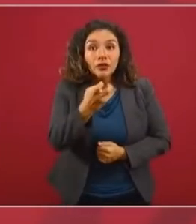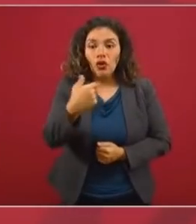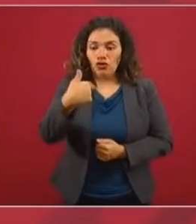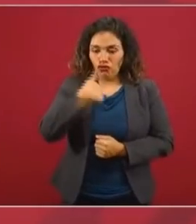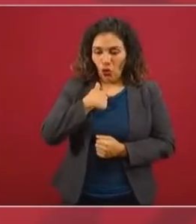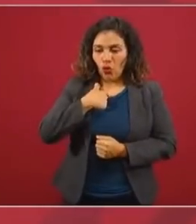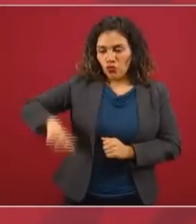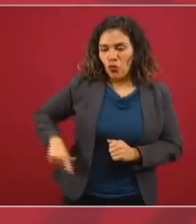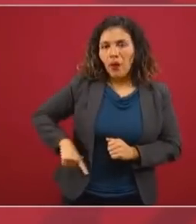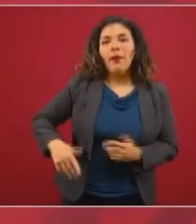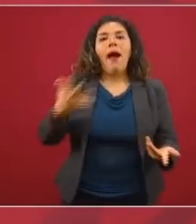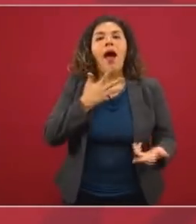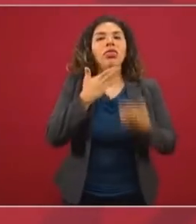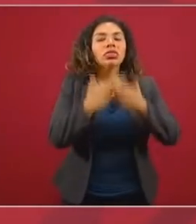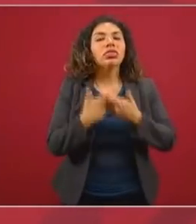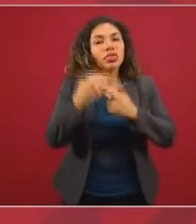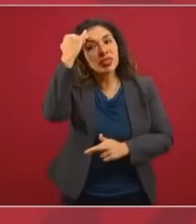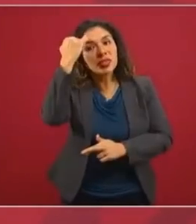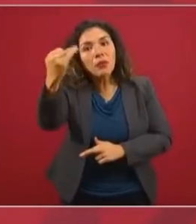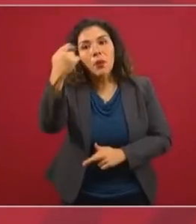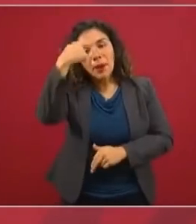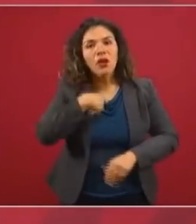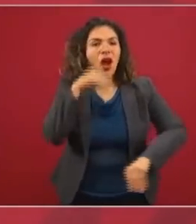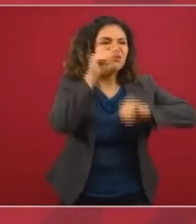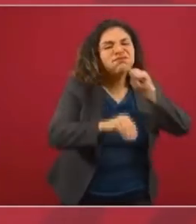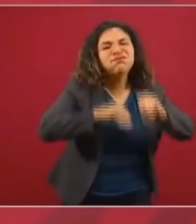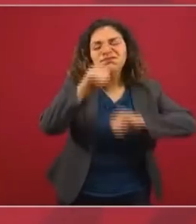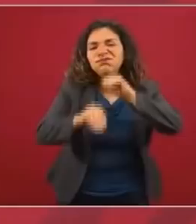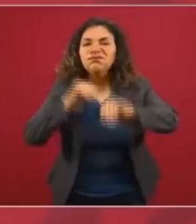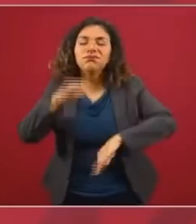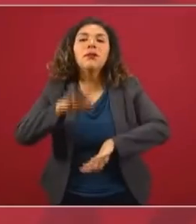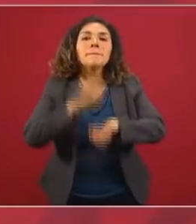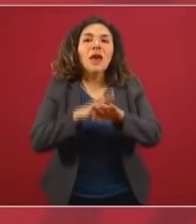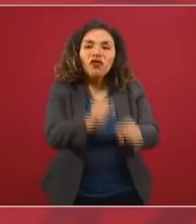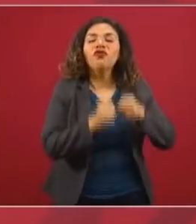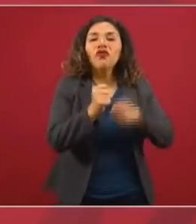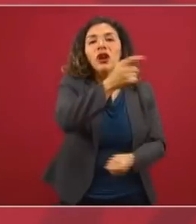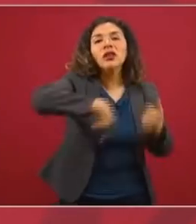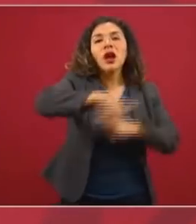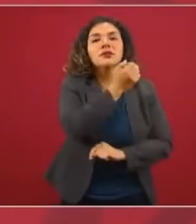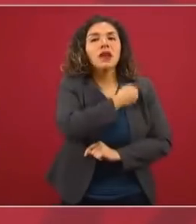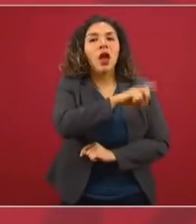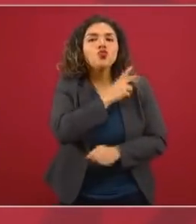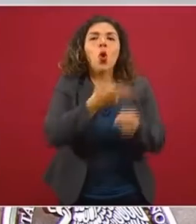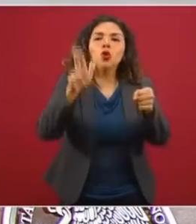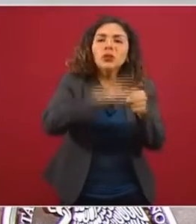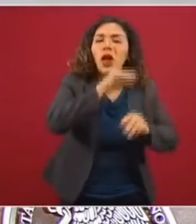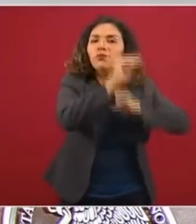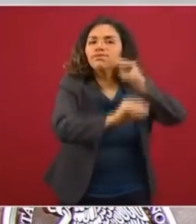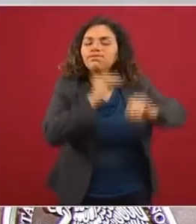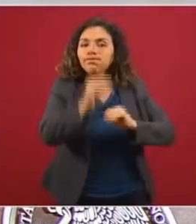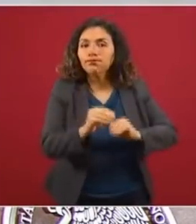para reforzar el sistema de salud y tener